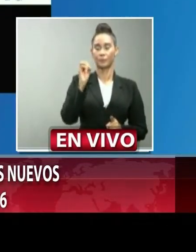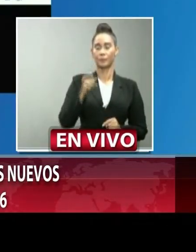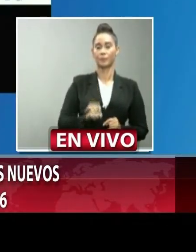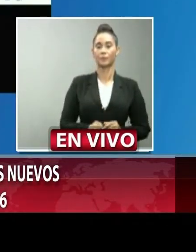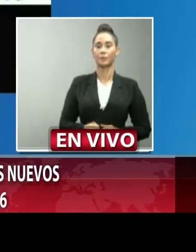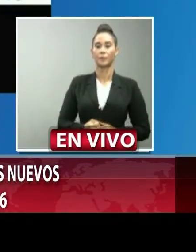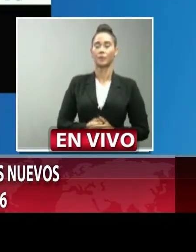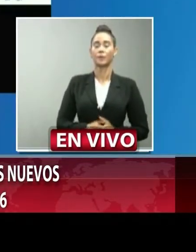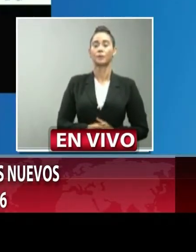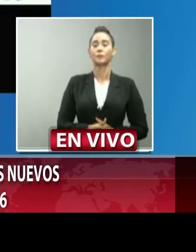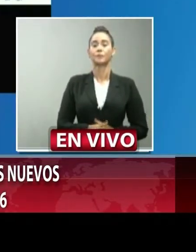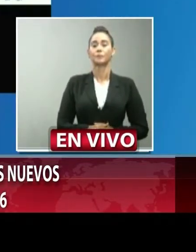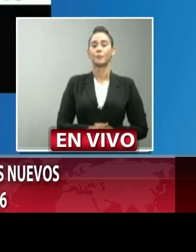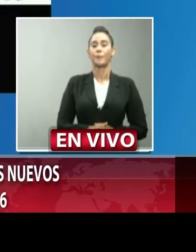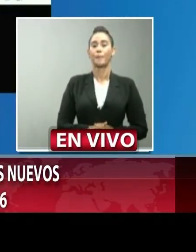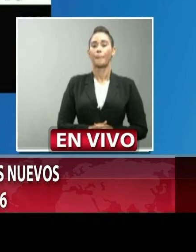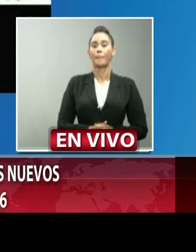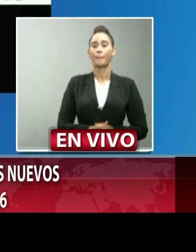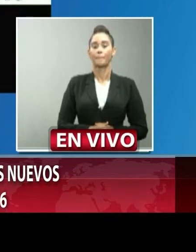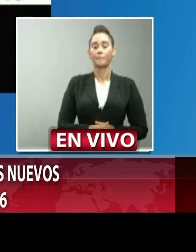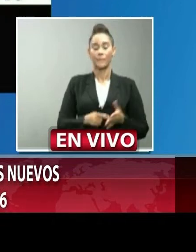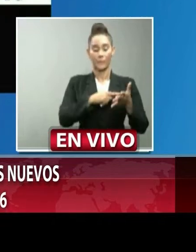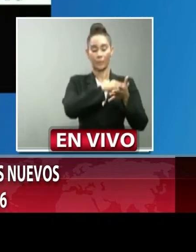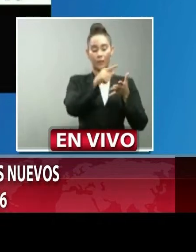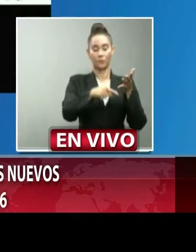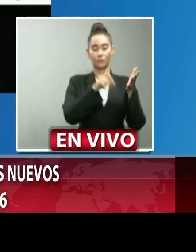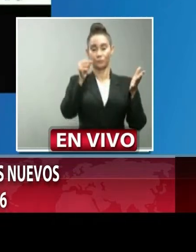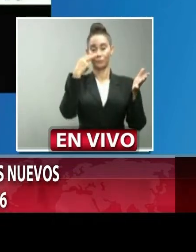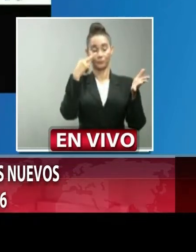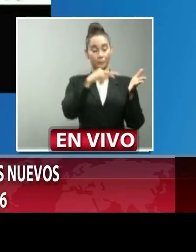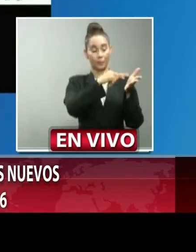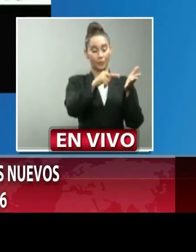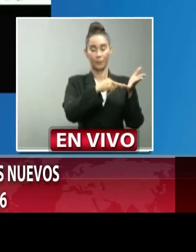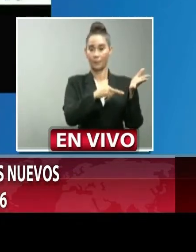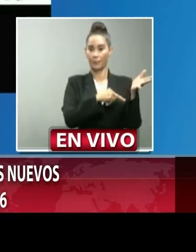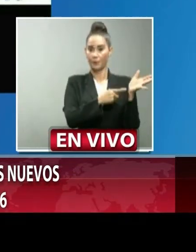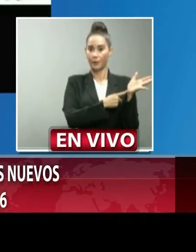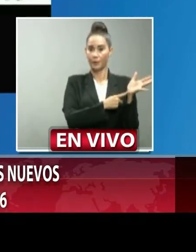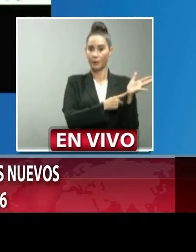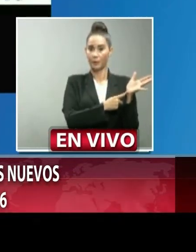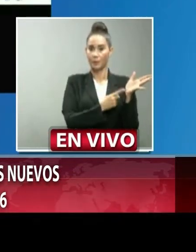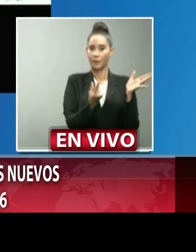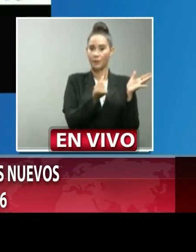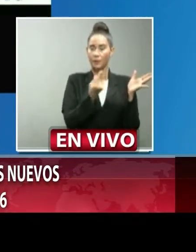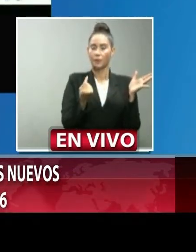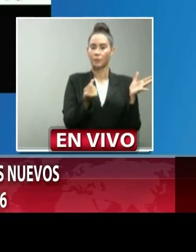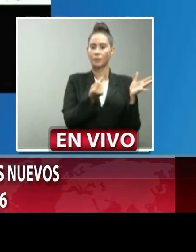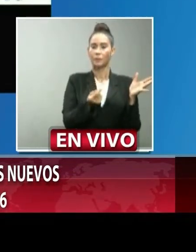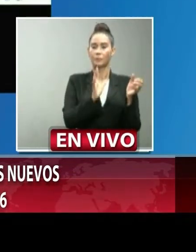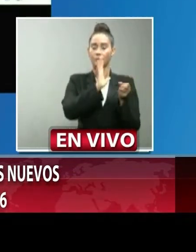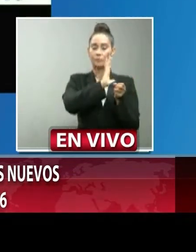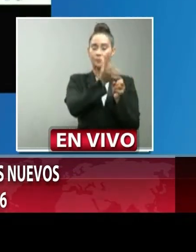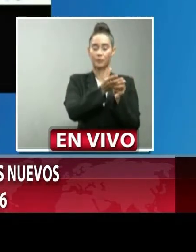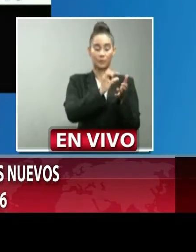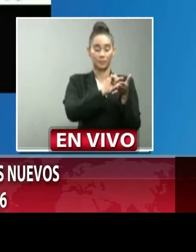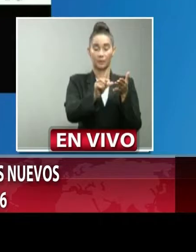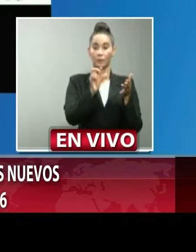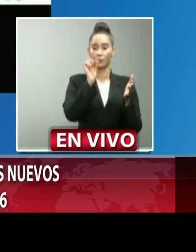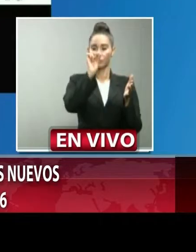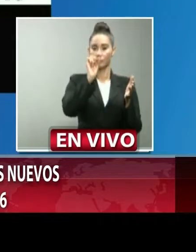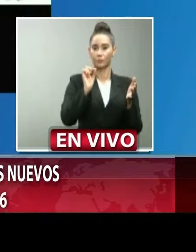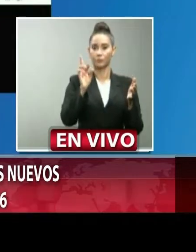% aquí vemos en la gráfica el comportamiento en la línea punteada roja